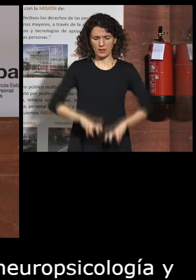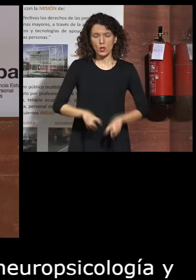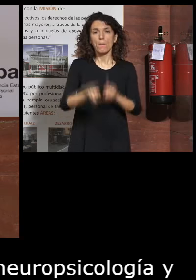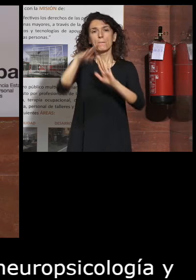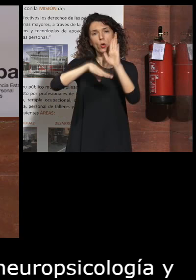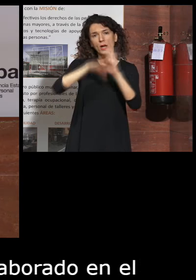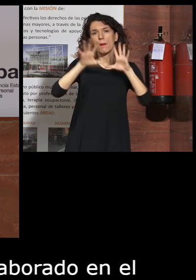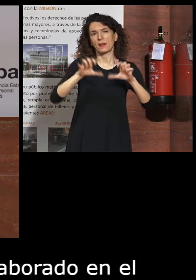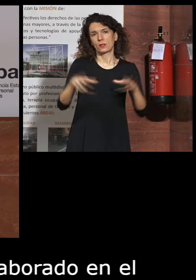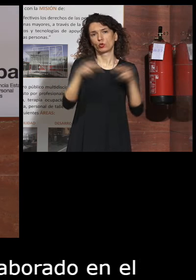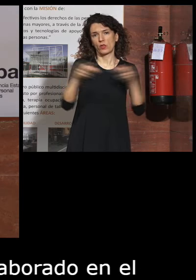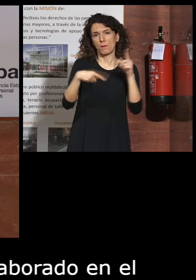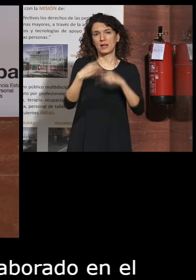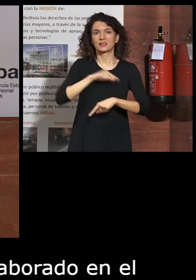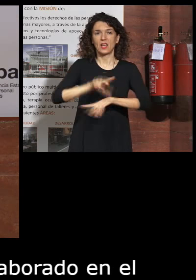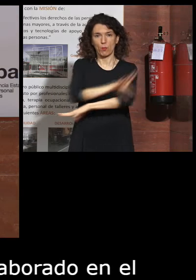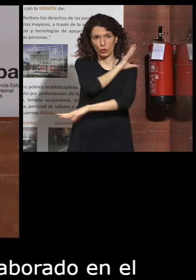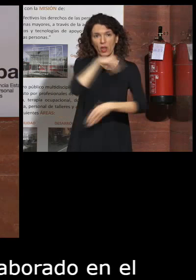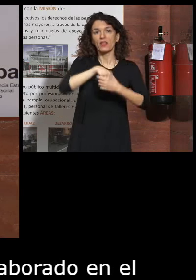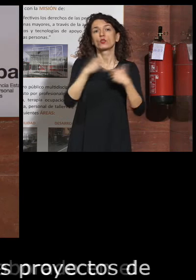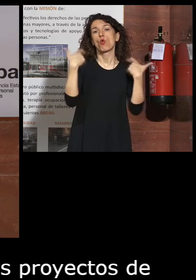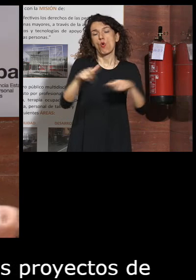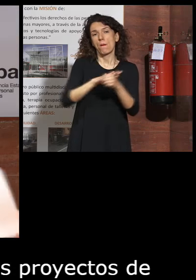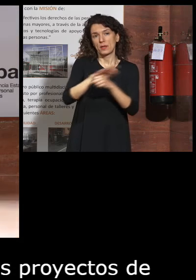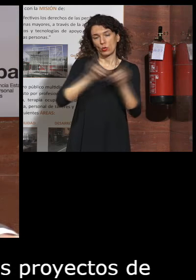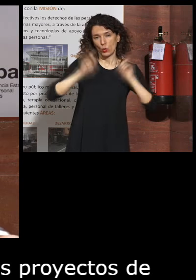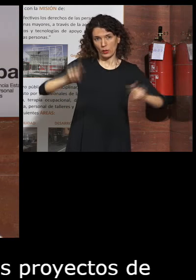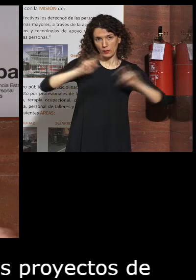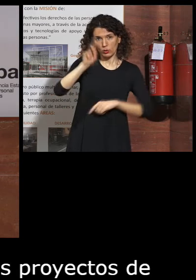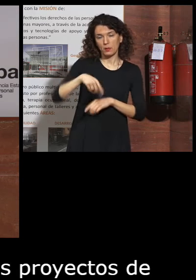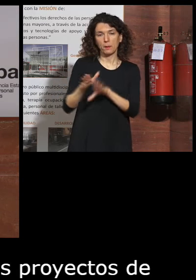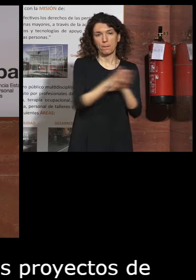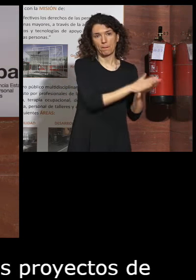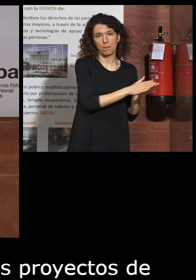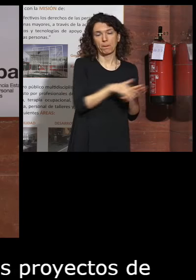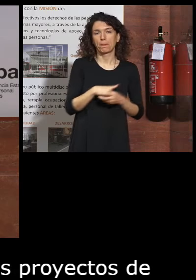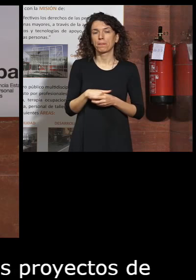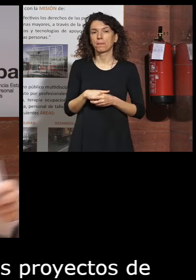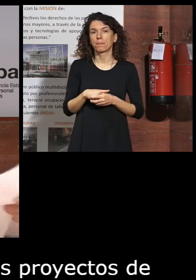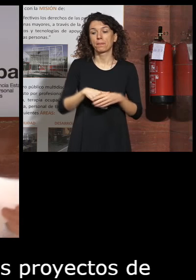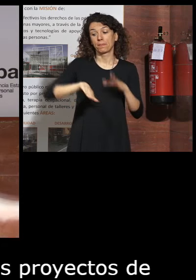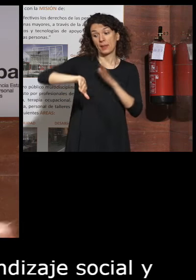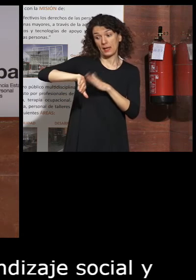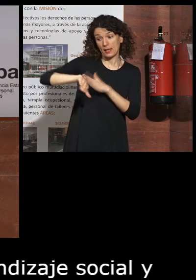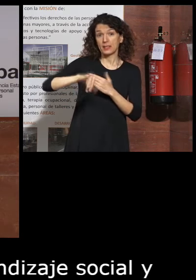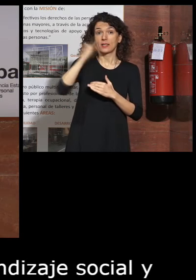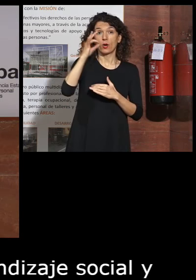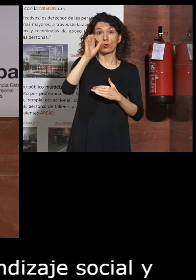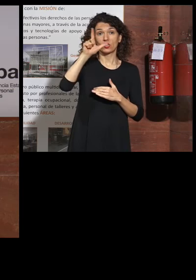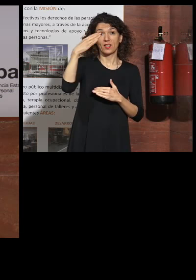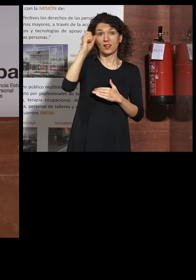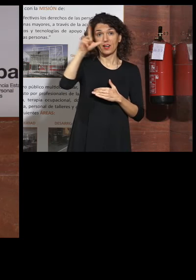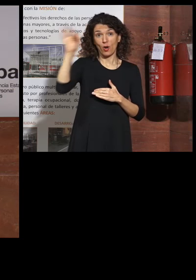programas de aprendizaje social y emocional en el ámbito educativo luego a la derecha de José Carlos